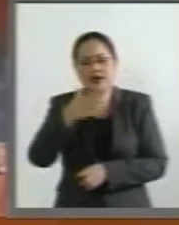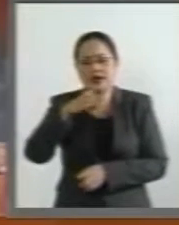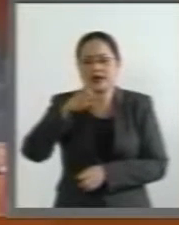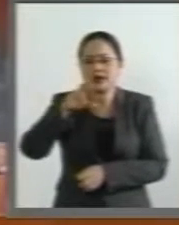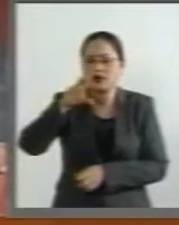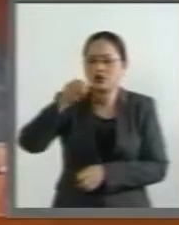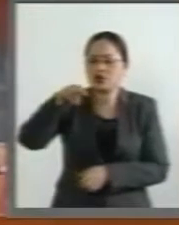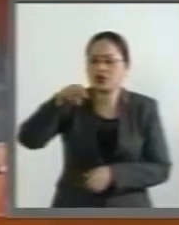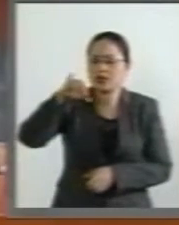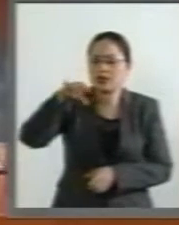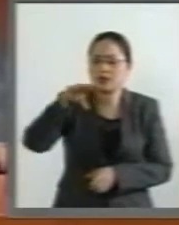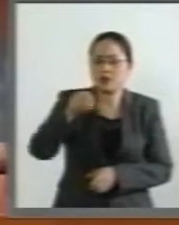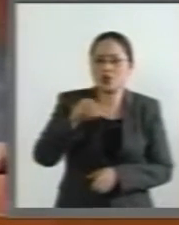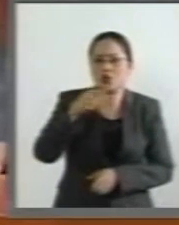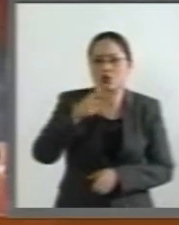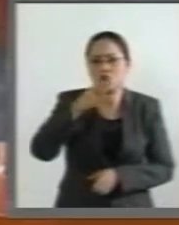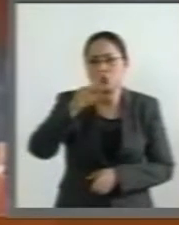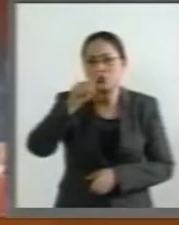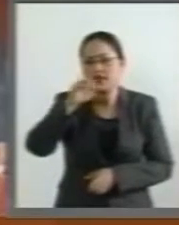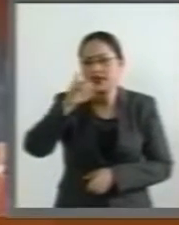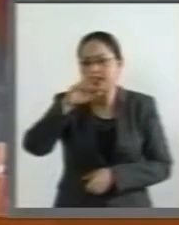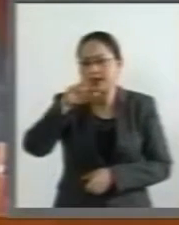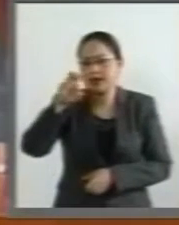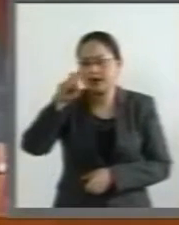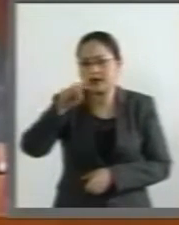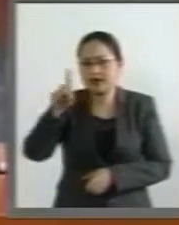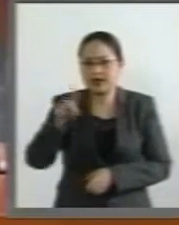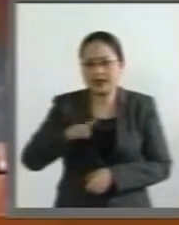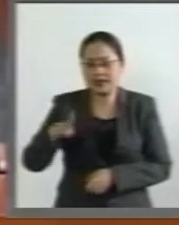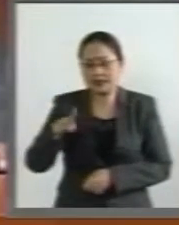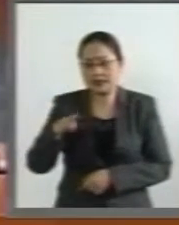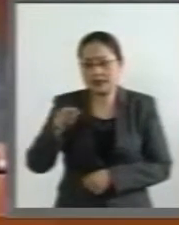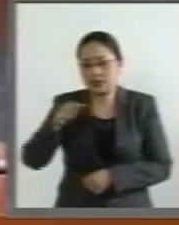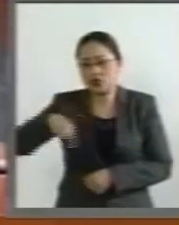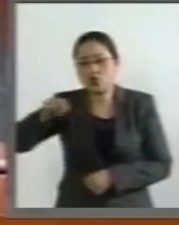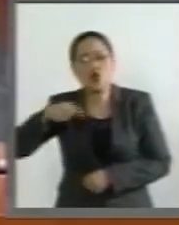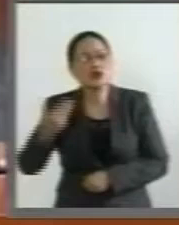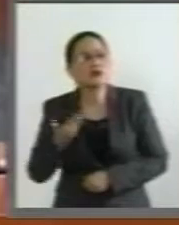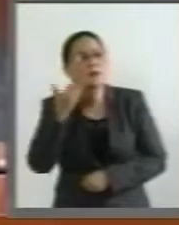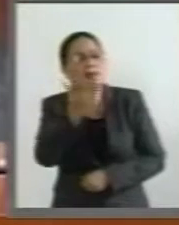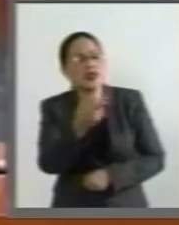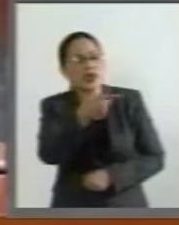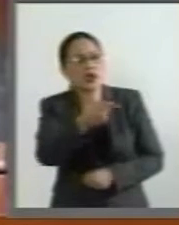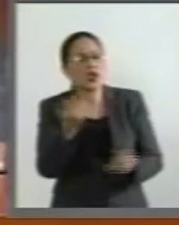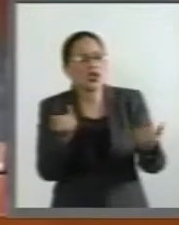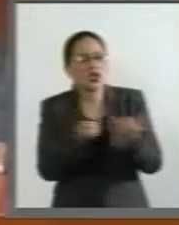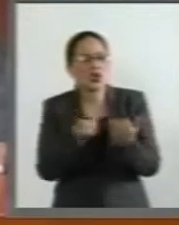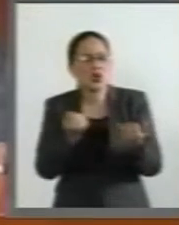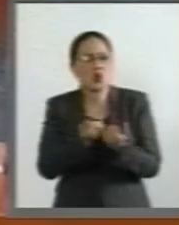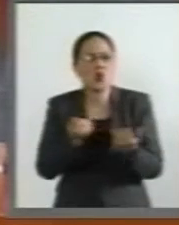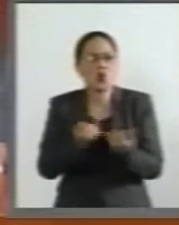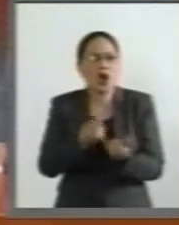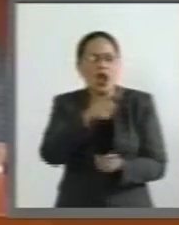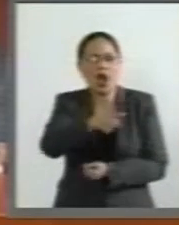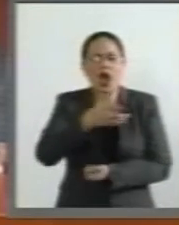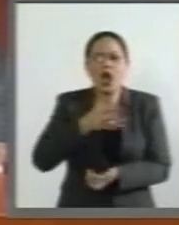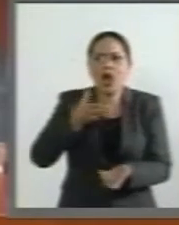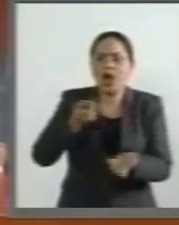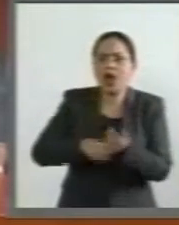Gutiérrez, que no haga como los gallos que tienen miedo,